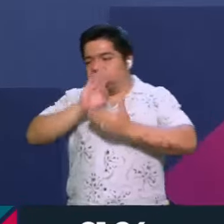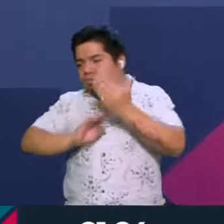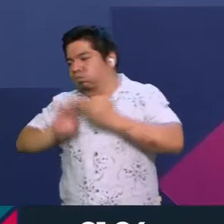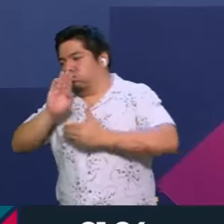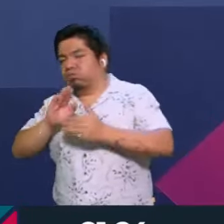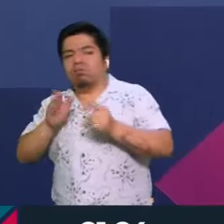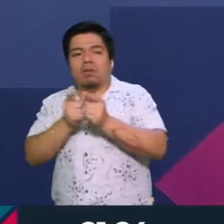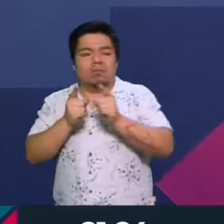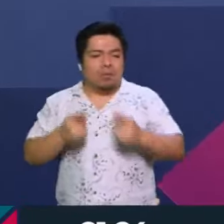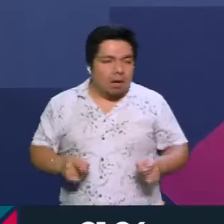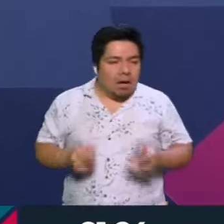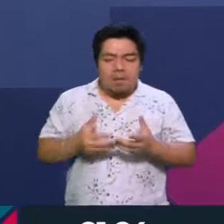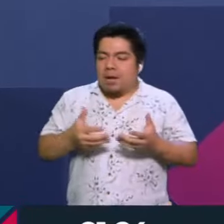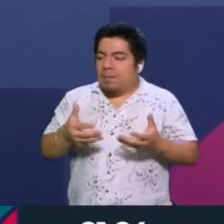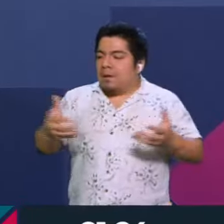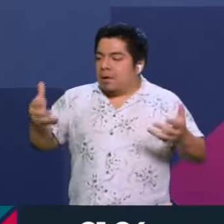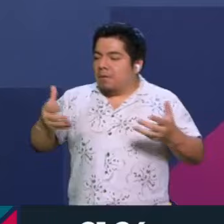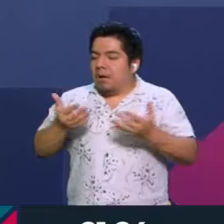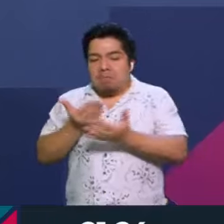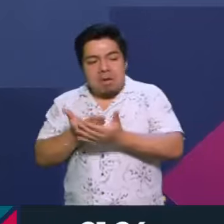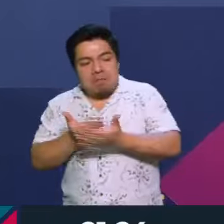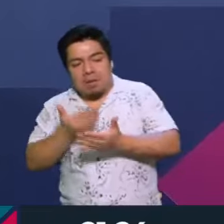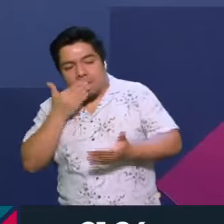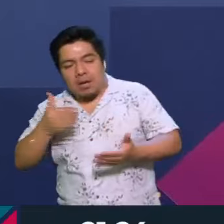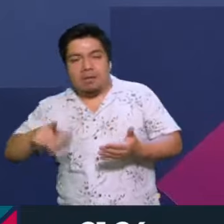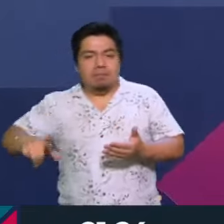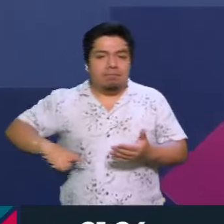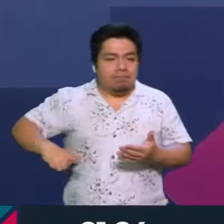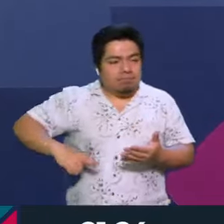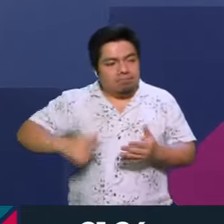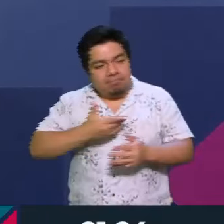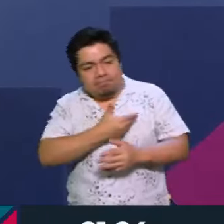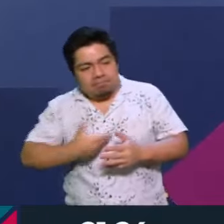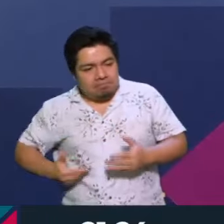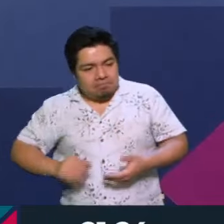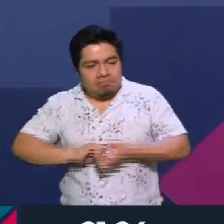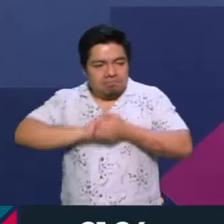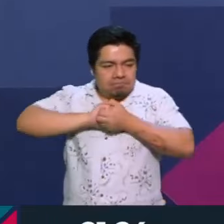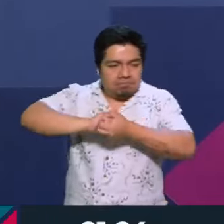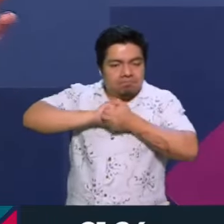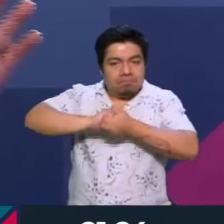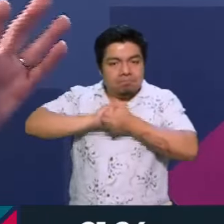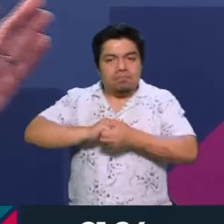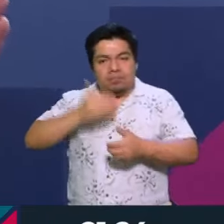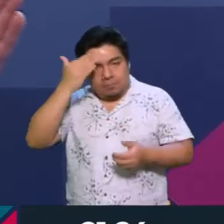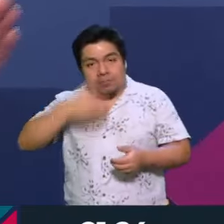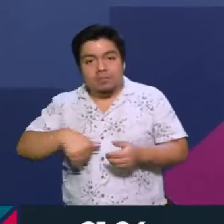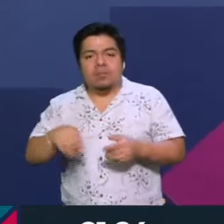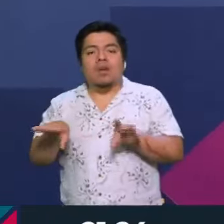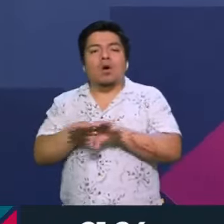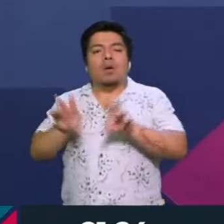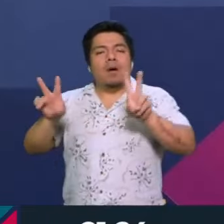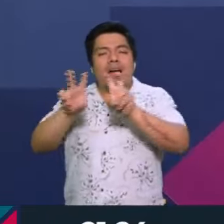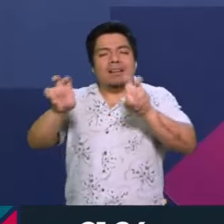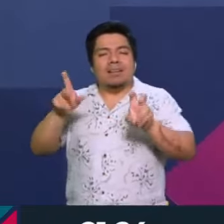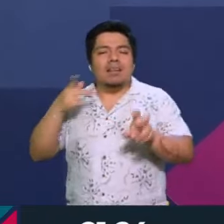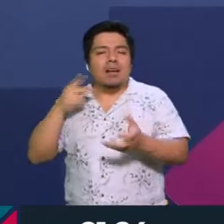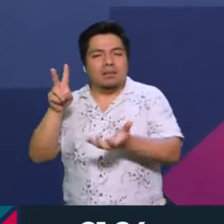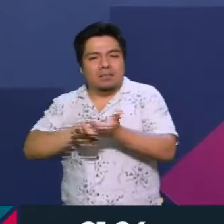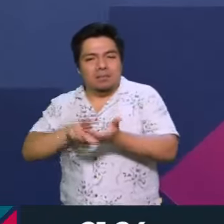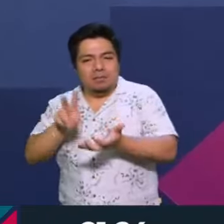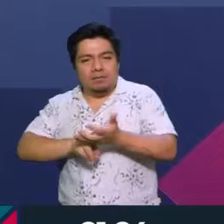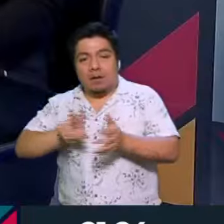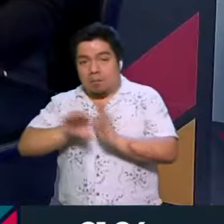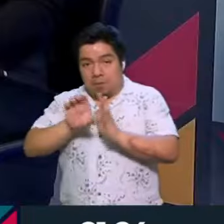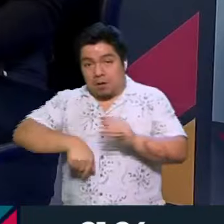cierto desarrollo, cierto desempeño, una presidencia que se consolida, y ese es un dato muy importante en términos de valores políticos, para un